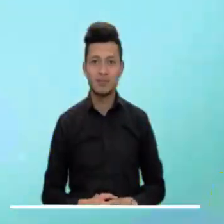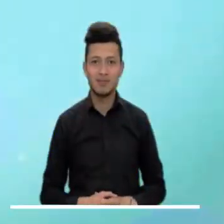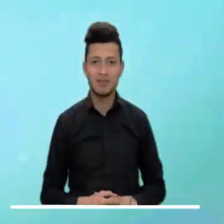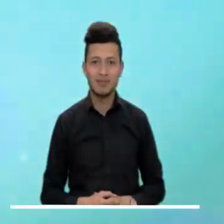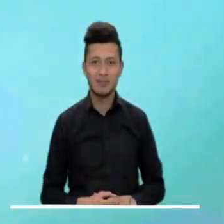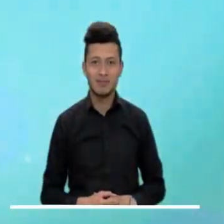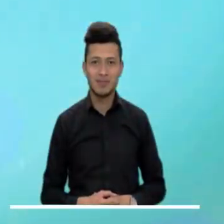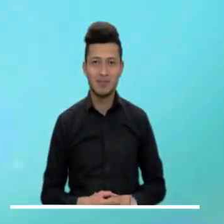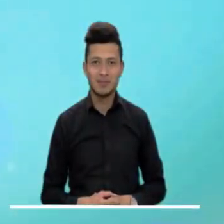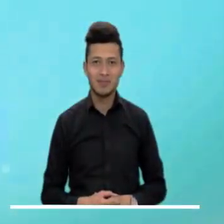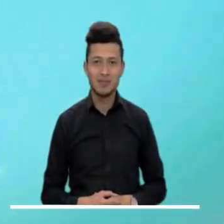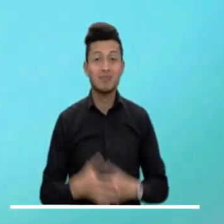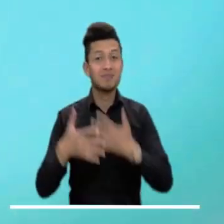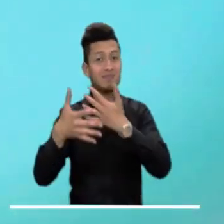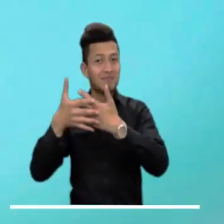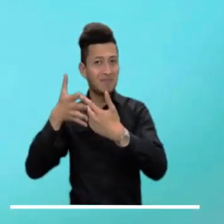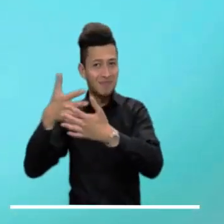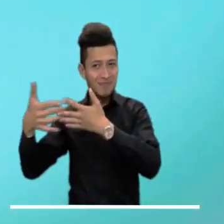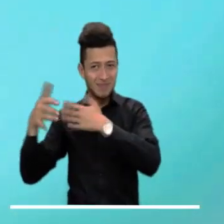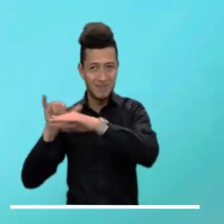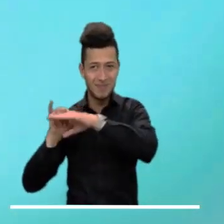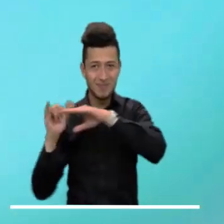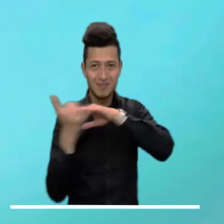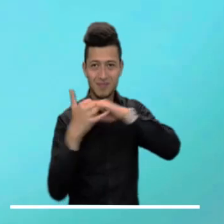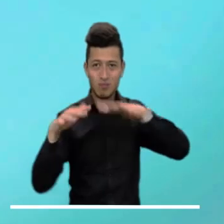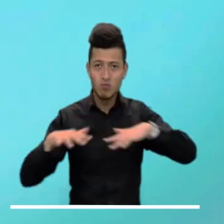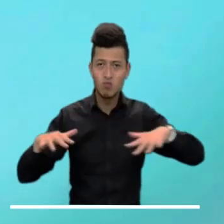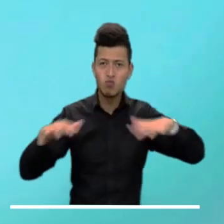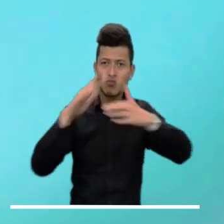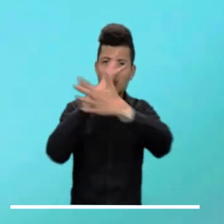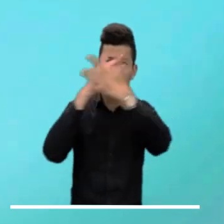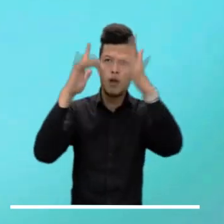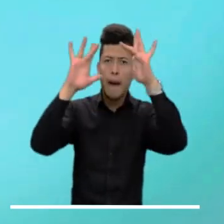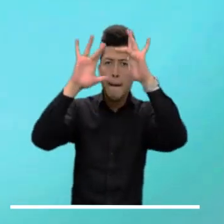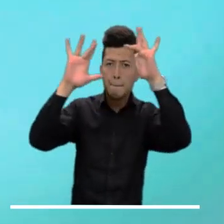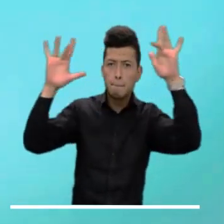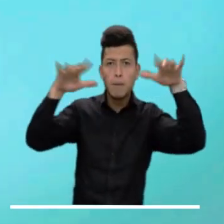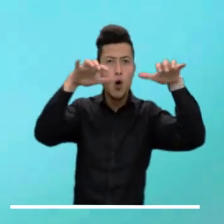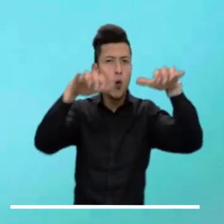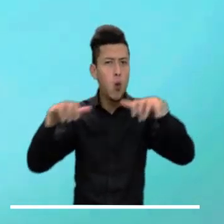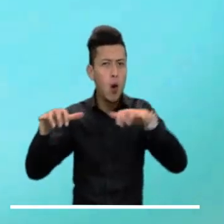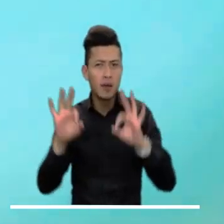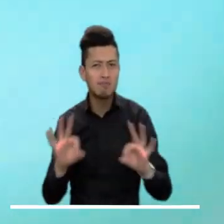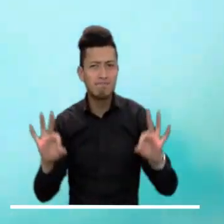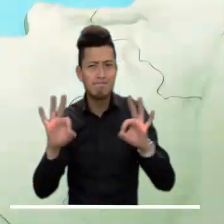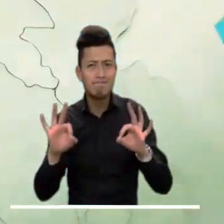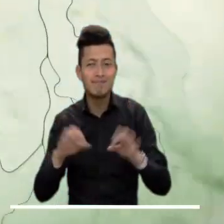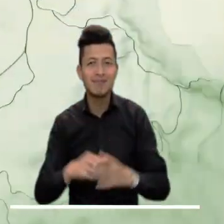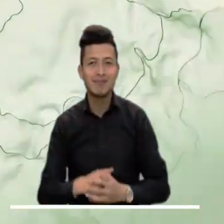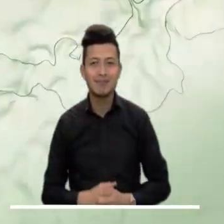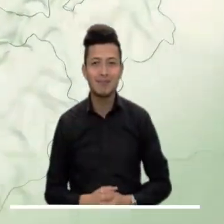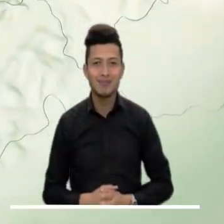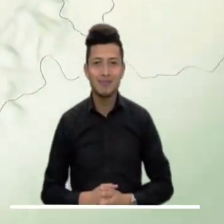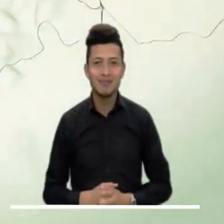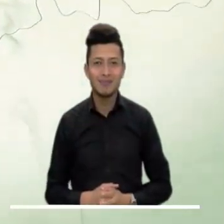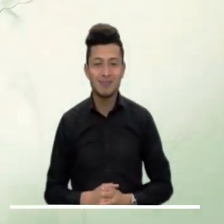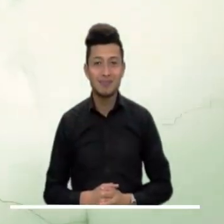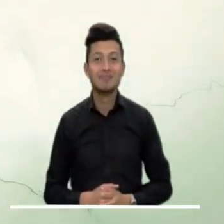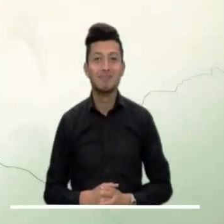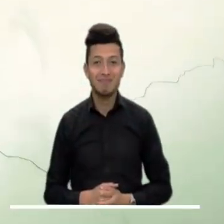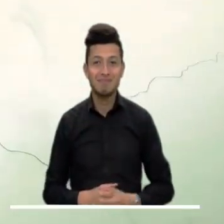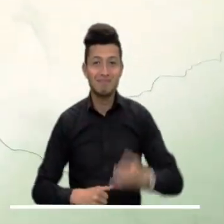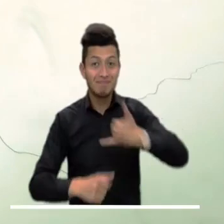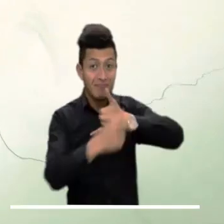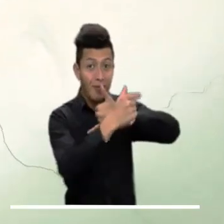En el archipiélago de San Andrés y Providencia se podrá ver un cielo abierto y por lo tanto nos esperan lluvias en las islas. En el